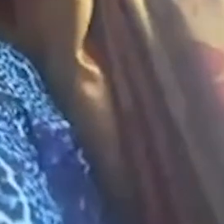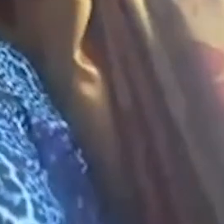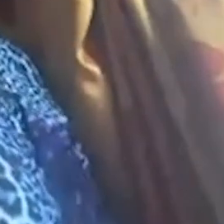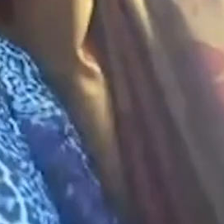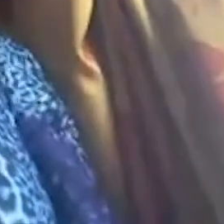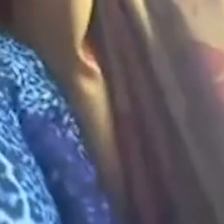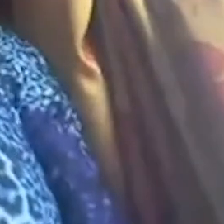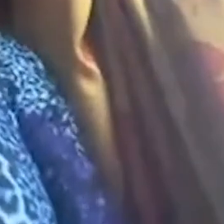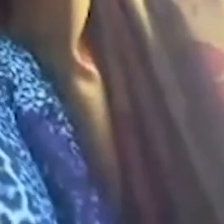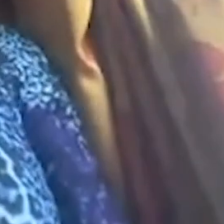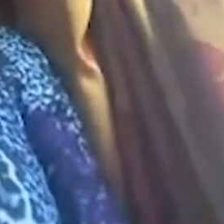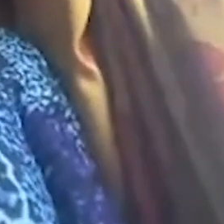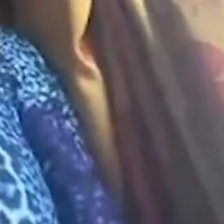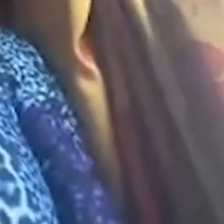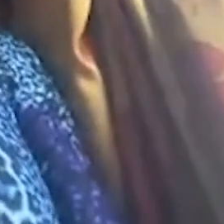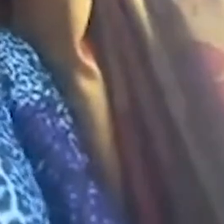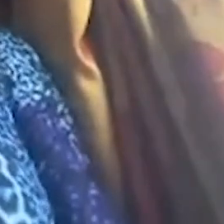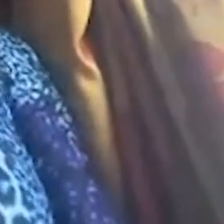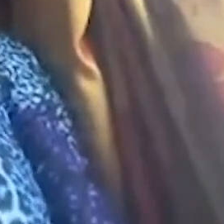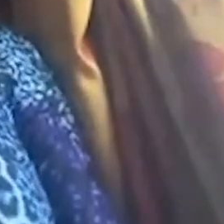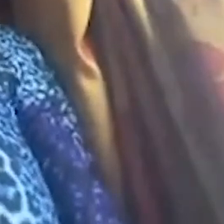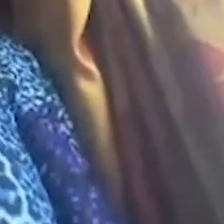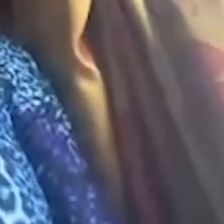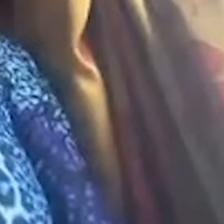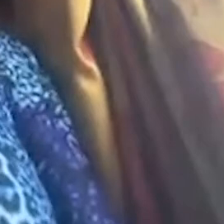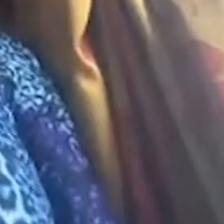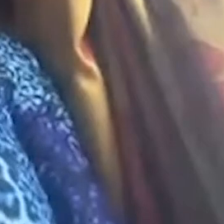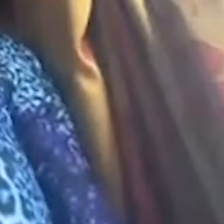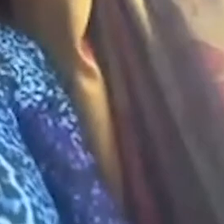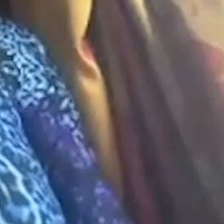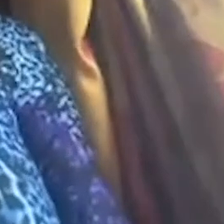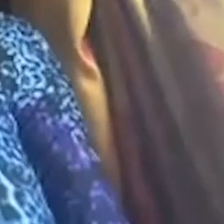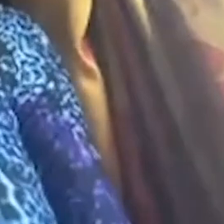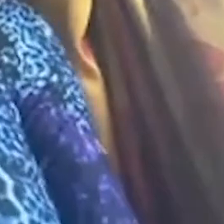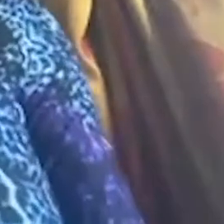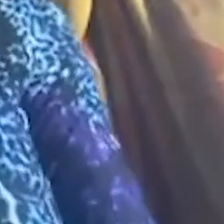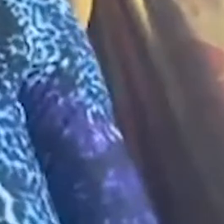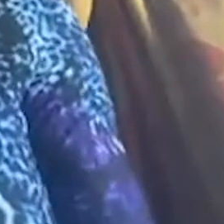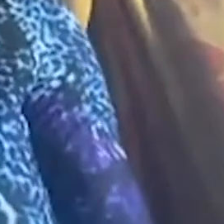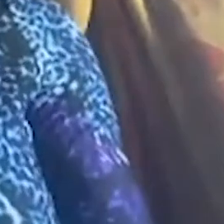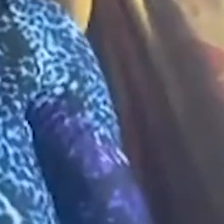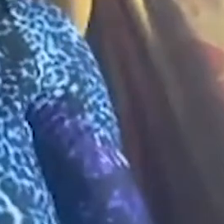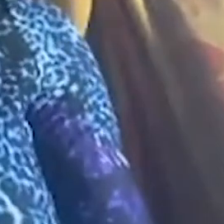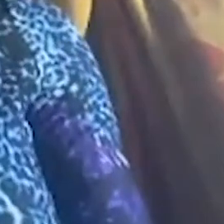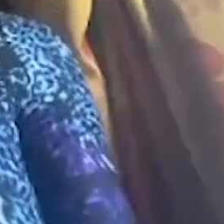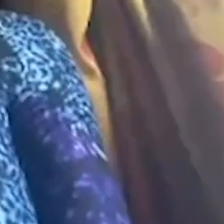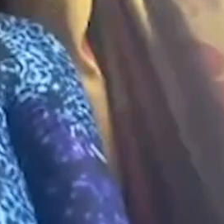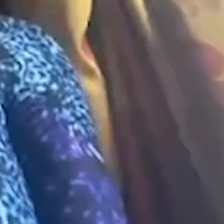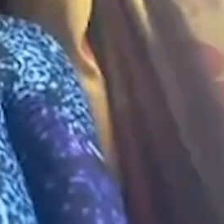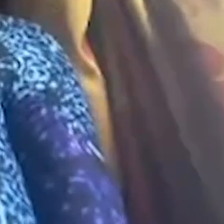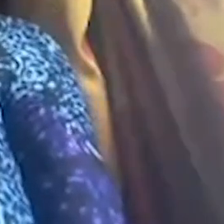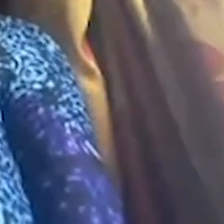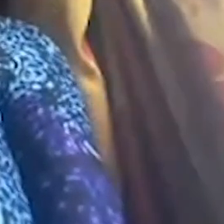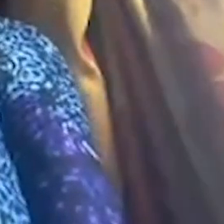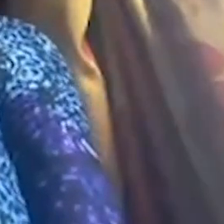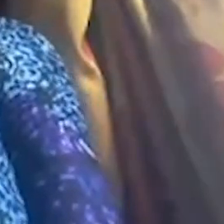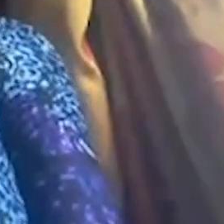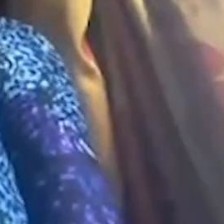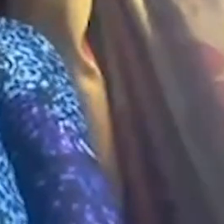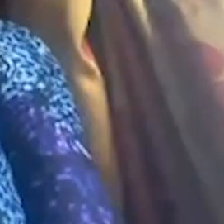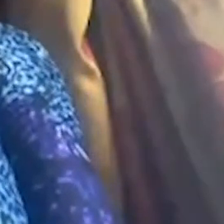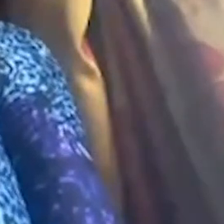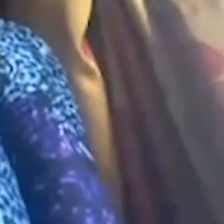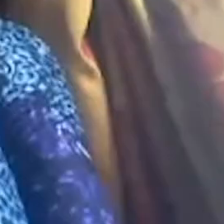dándole cabeza en un mundo de recursos muy escasos, porque son muy escasos, que podemos